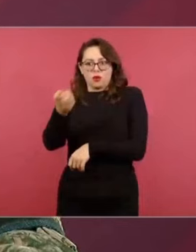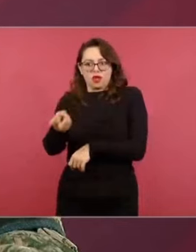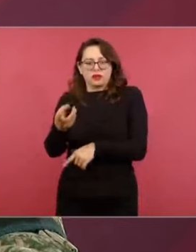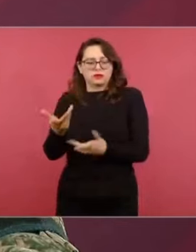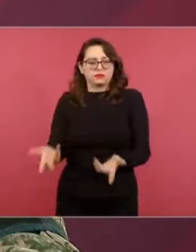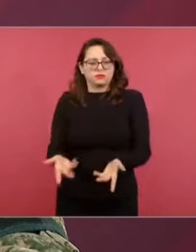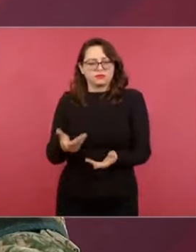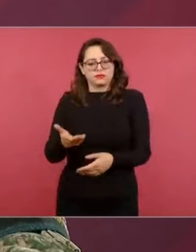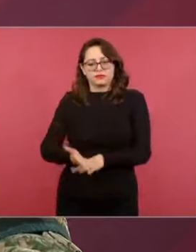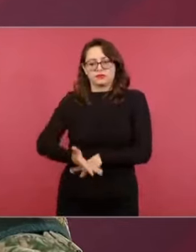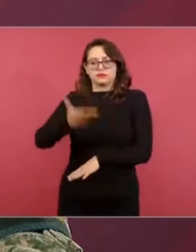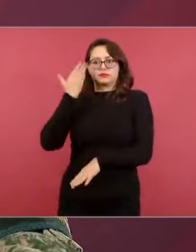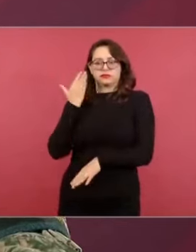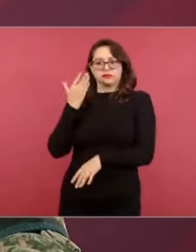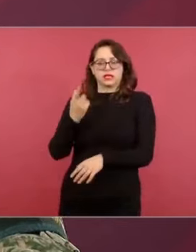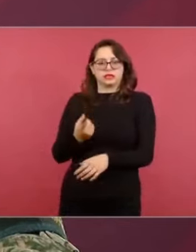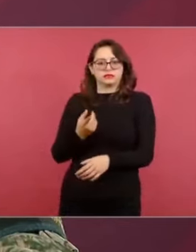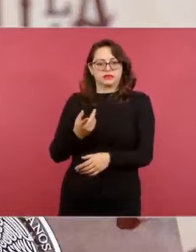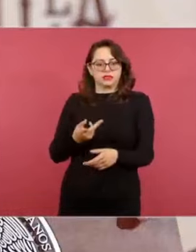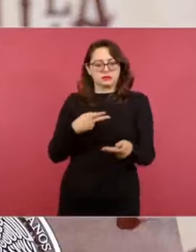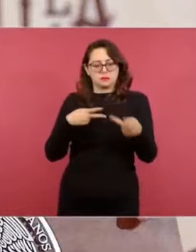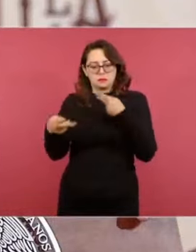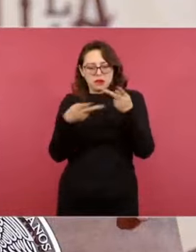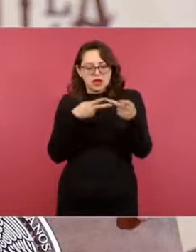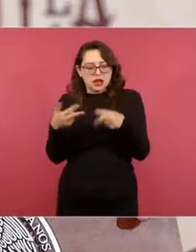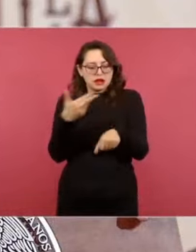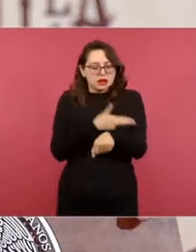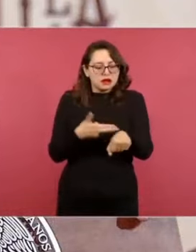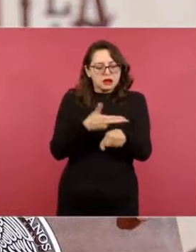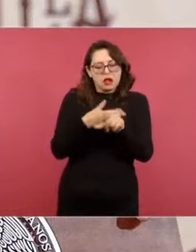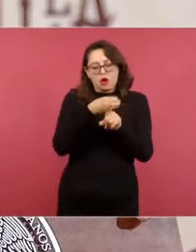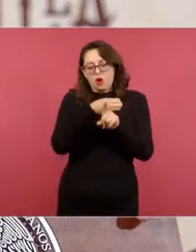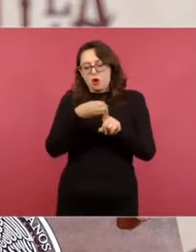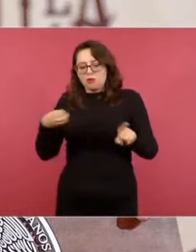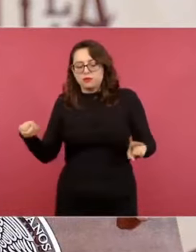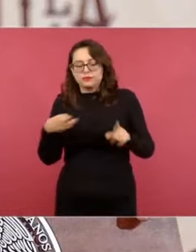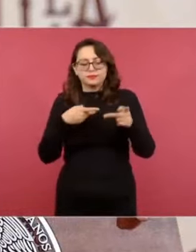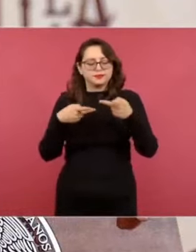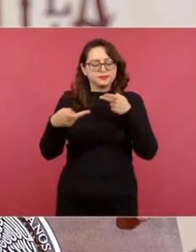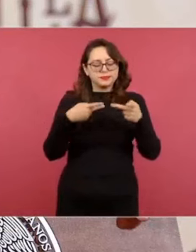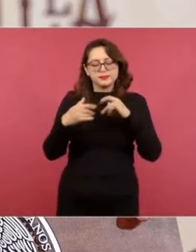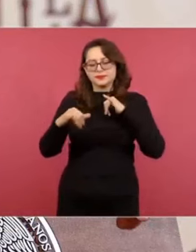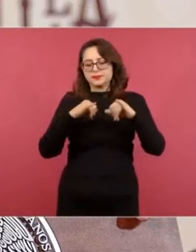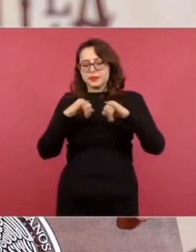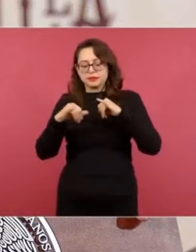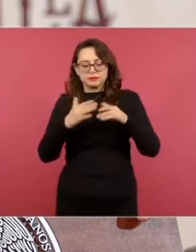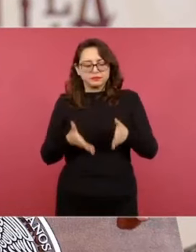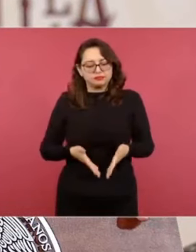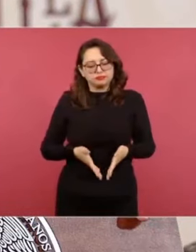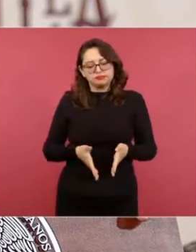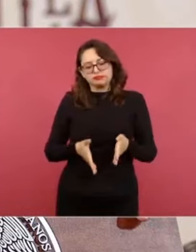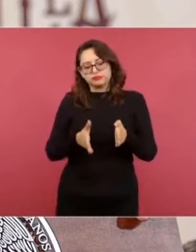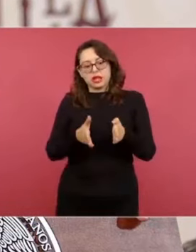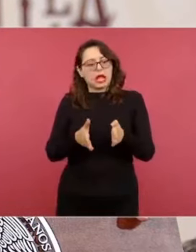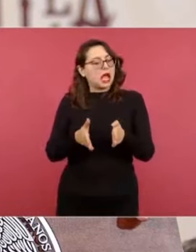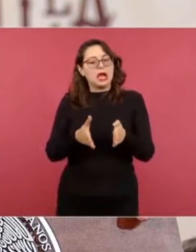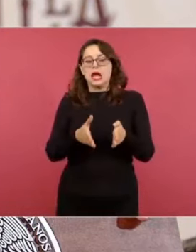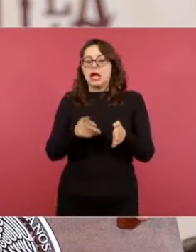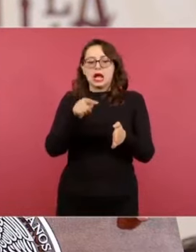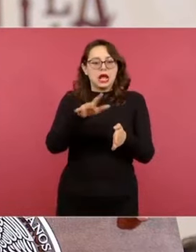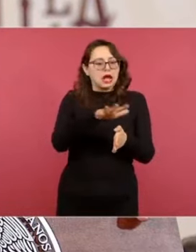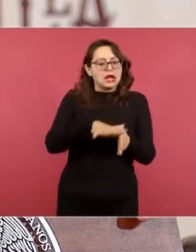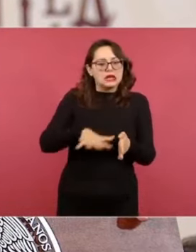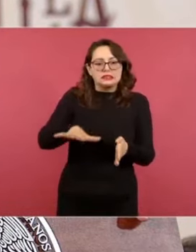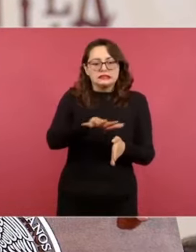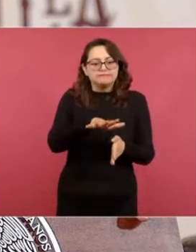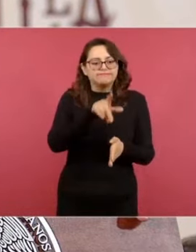las razones por las cuales se modificó el proyecto. Actualmente, puedo decirte que